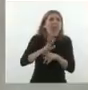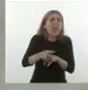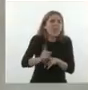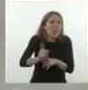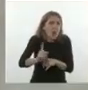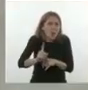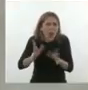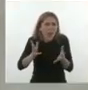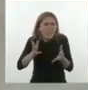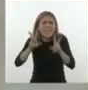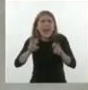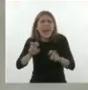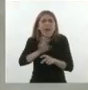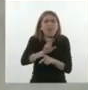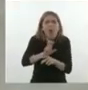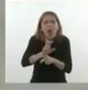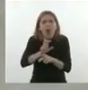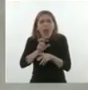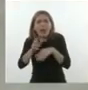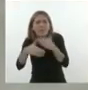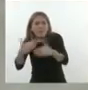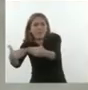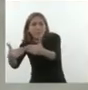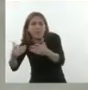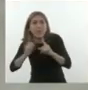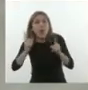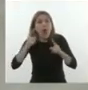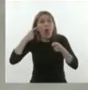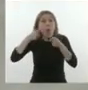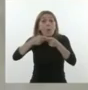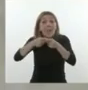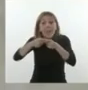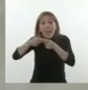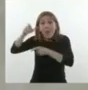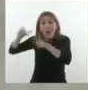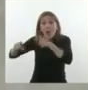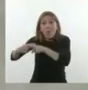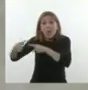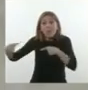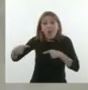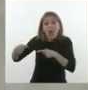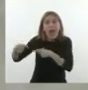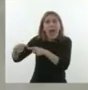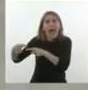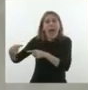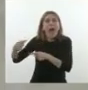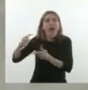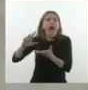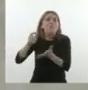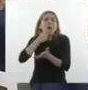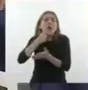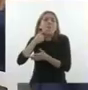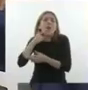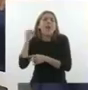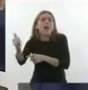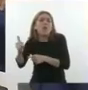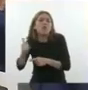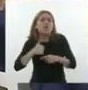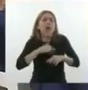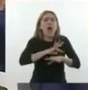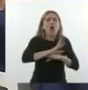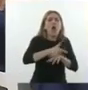judicial. Pero con esto quiero decir que el objetivo no era simplemente embargarnos por 15 mil millones de pesos,